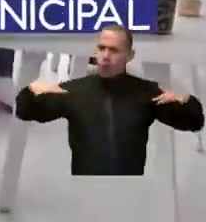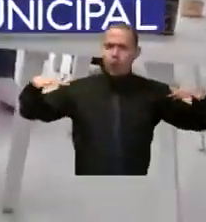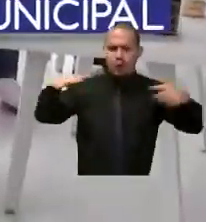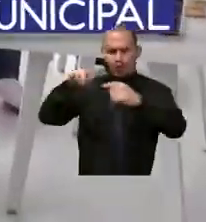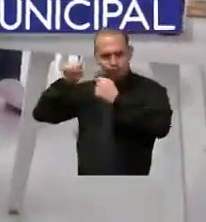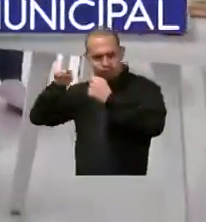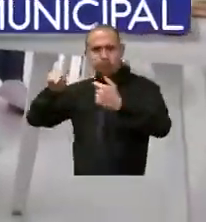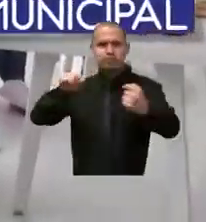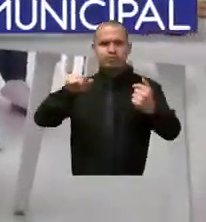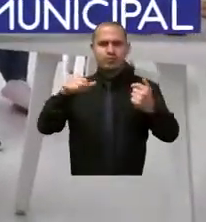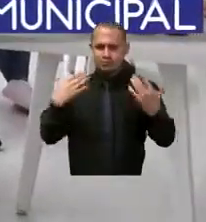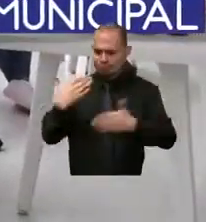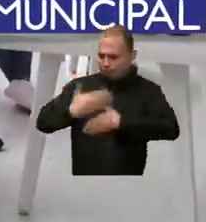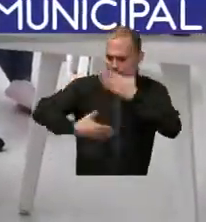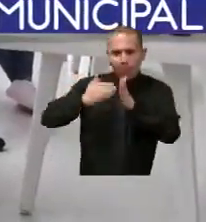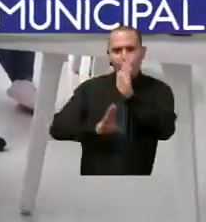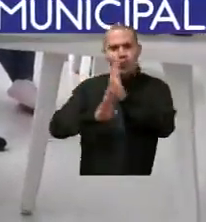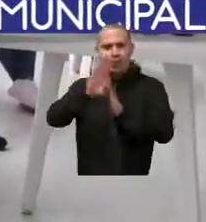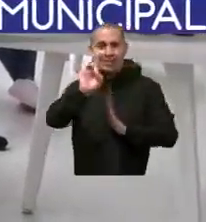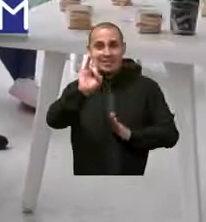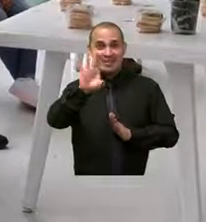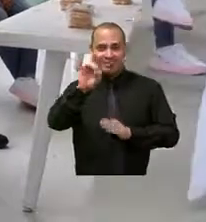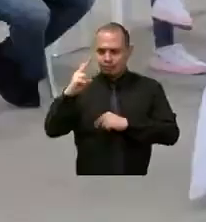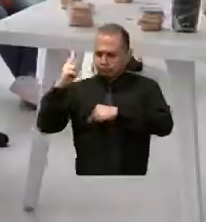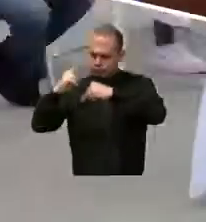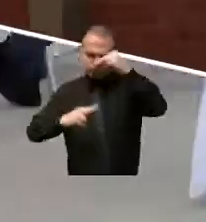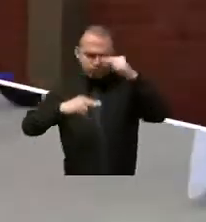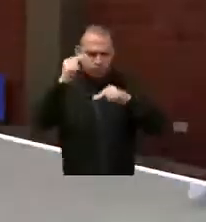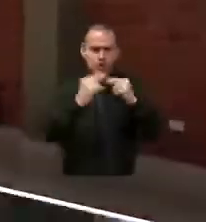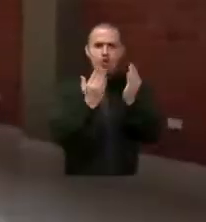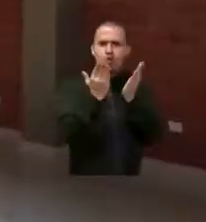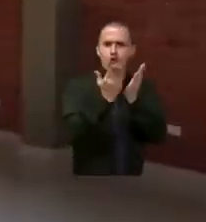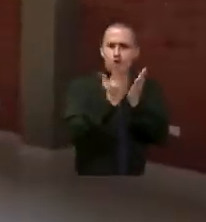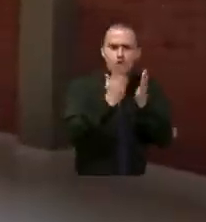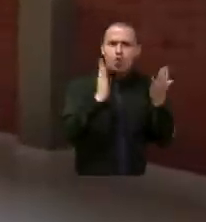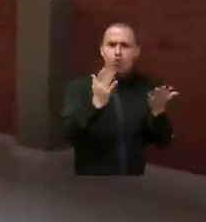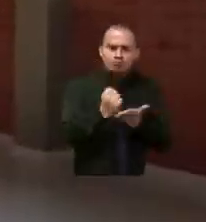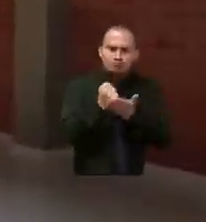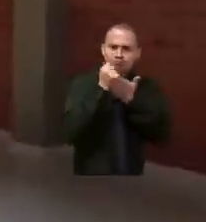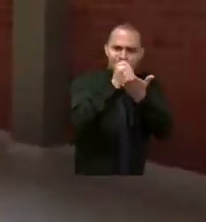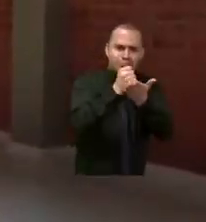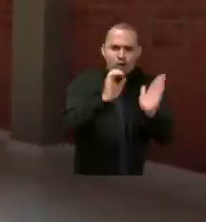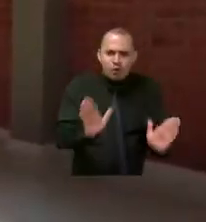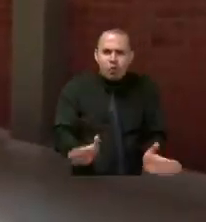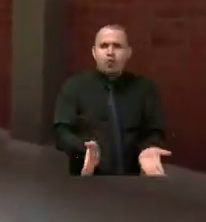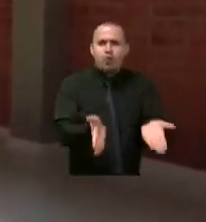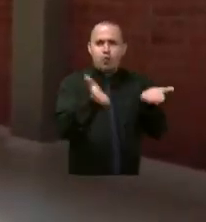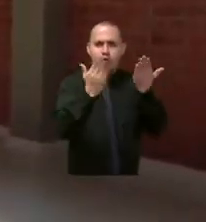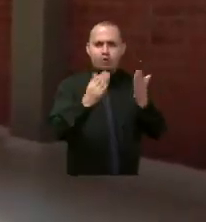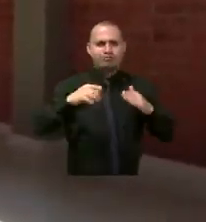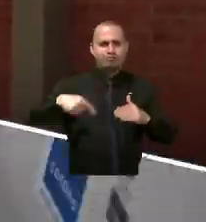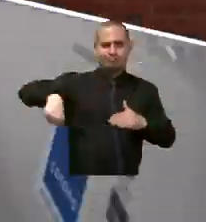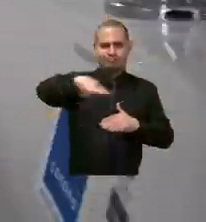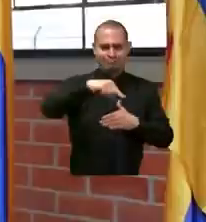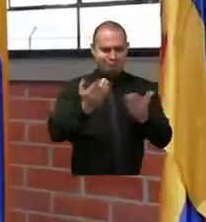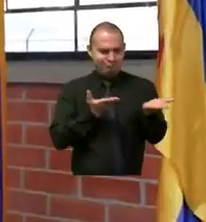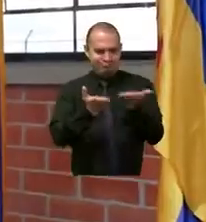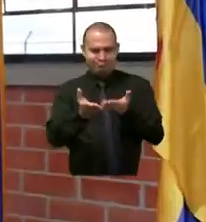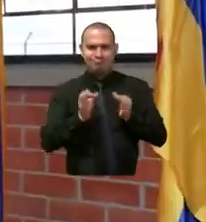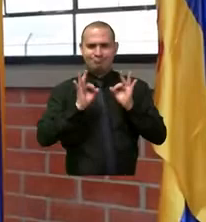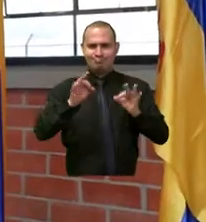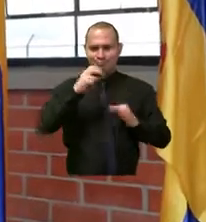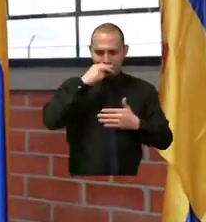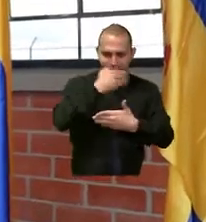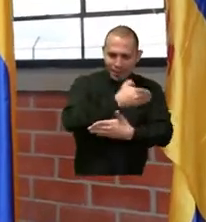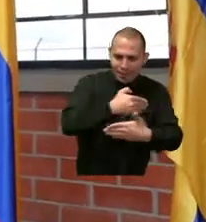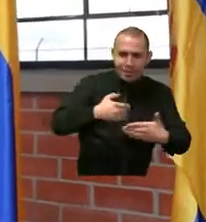territorio municipal. Avanzamos en 15 obras de infraestructura educativa para contribuir al mejoramiento en la calidad del servicio